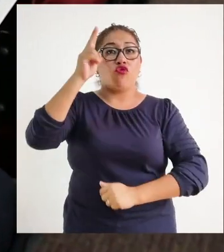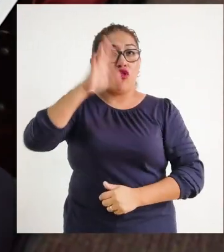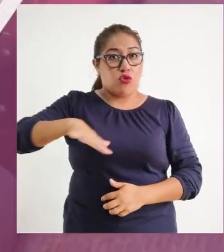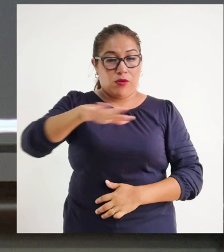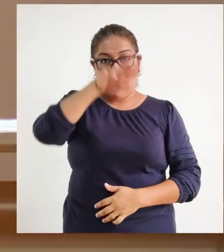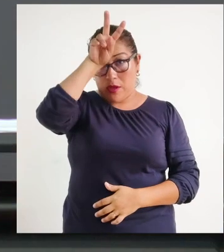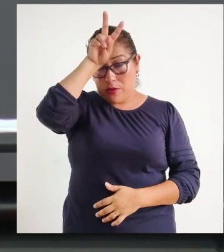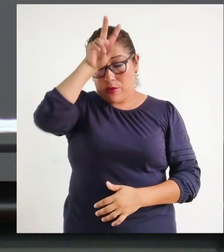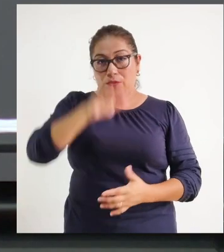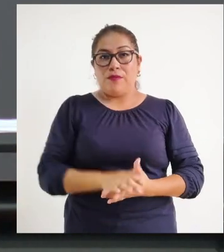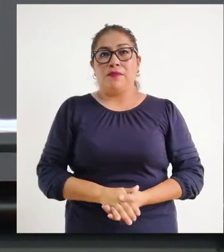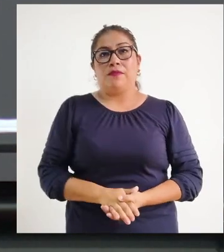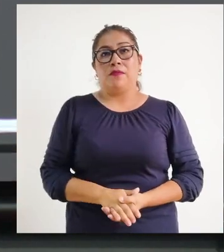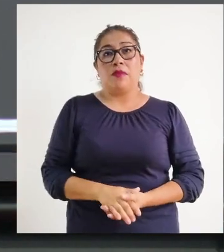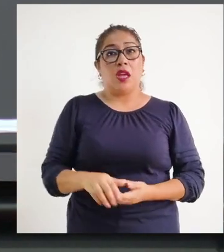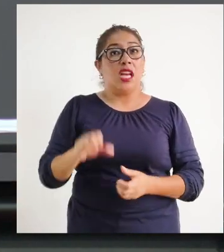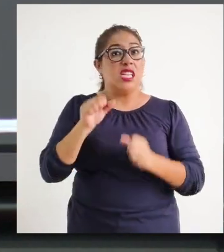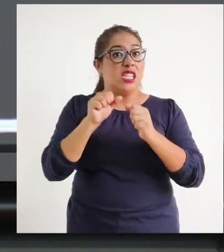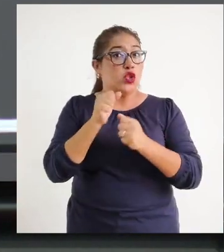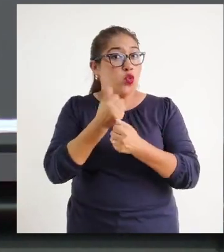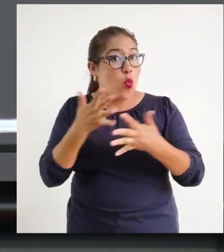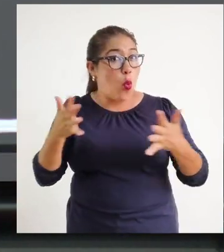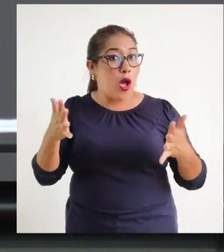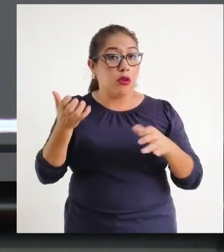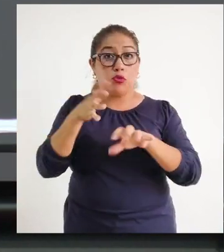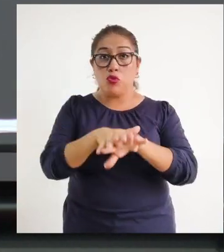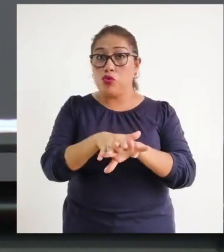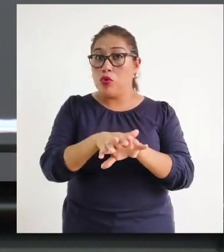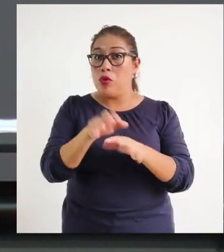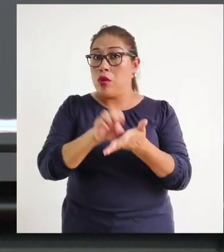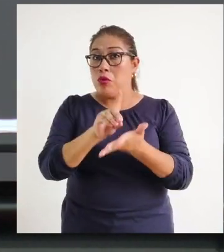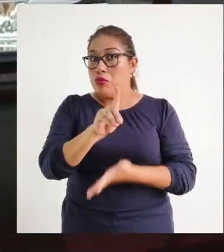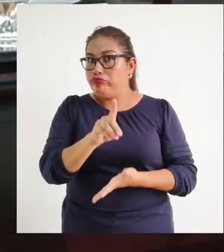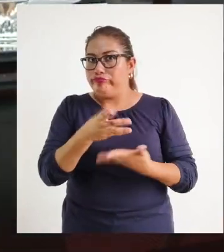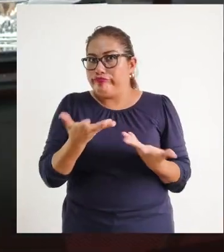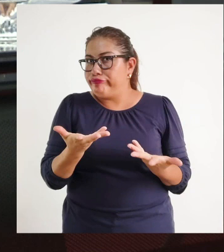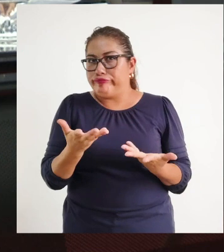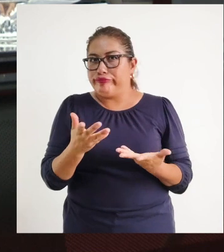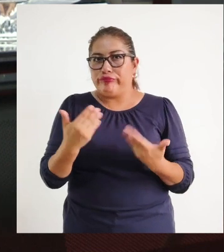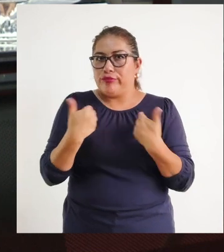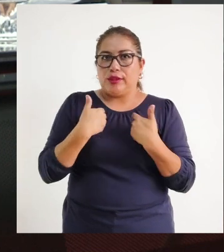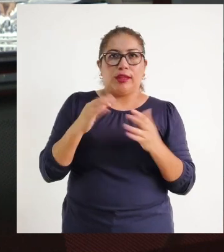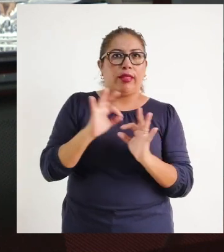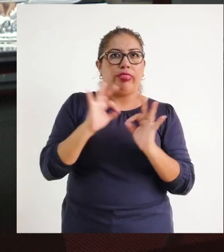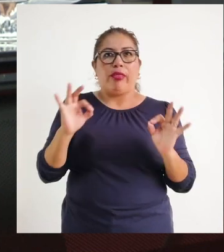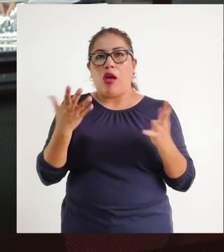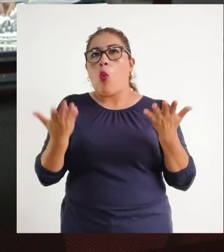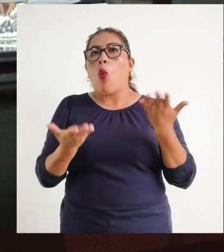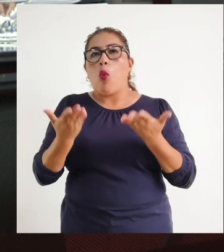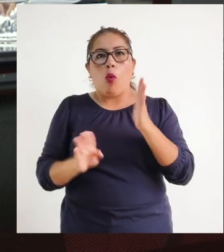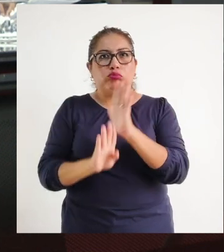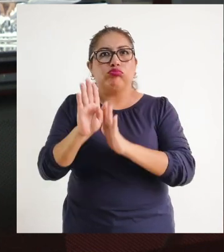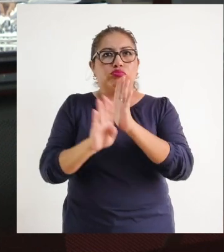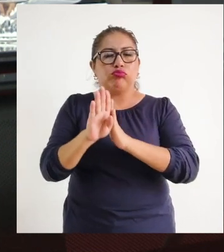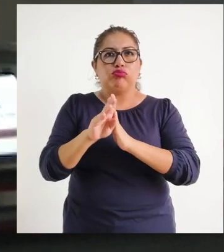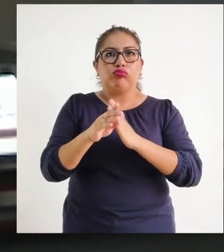a nivel nacional. Sin inclusión educativa no se genera ningún desarrollo en ninguna sociedad y